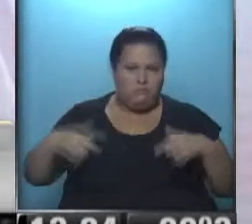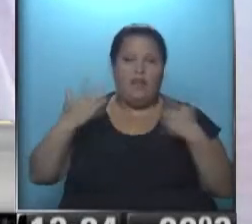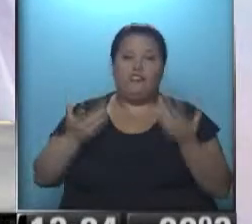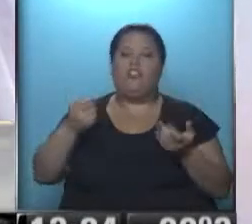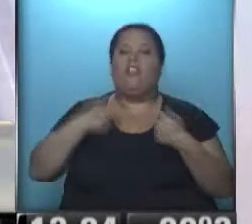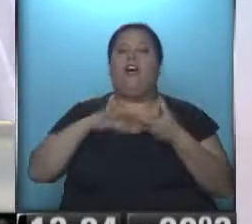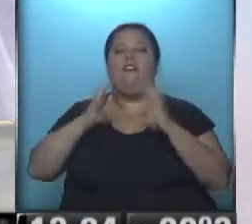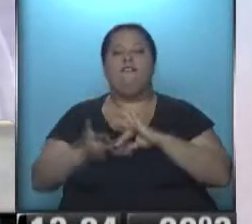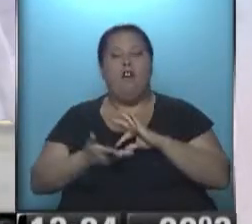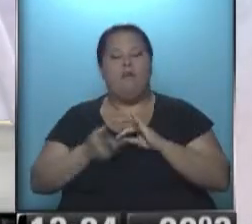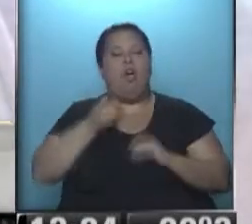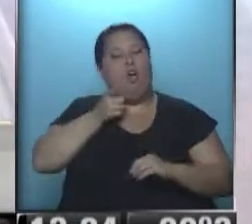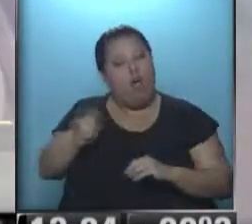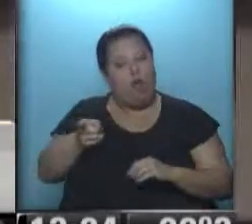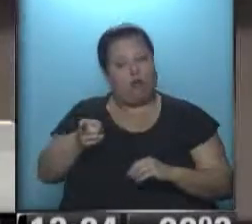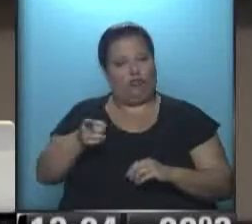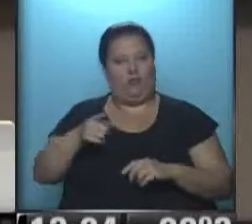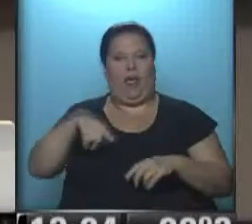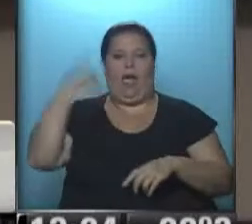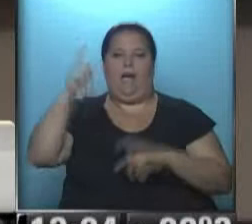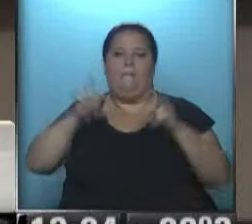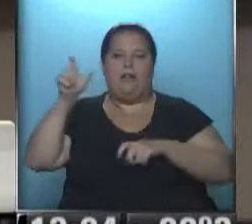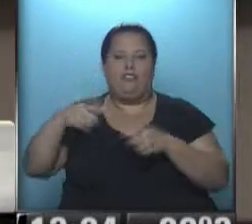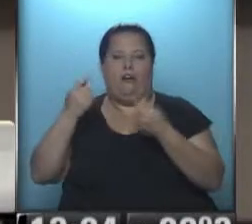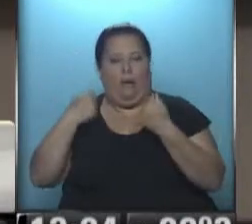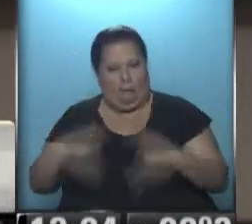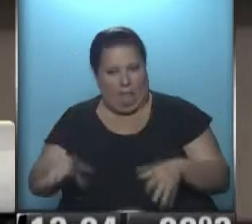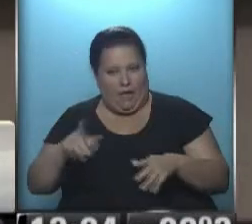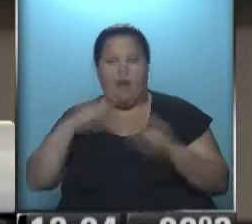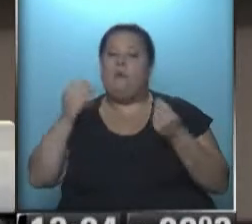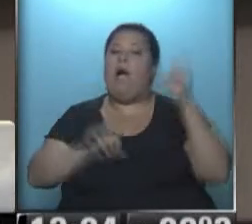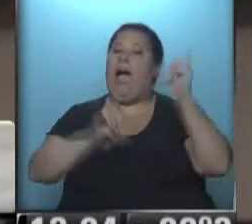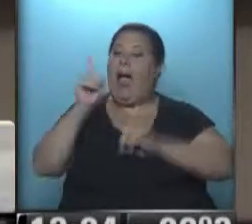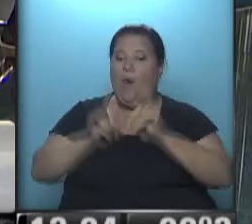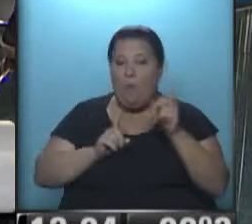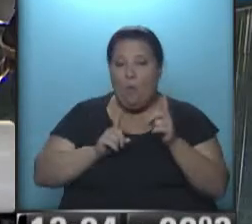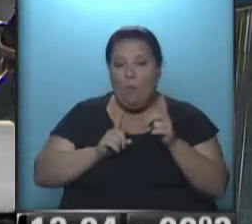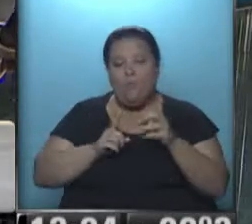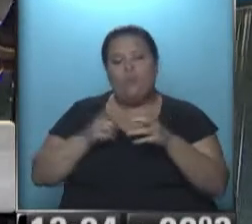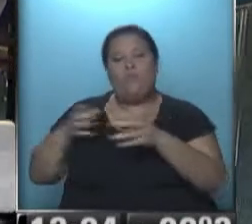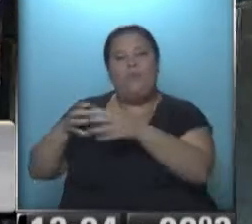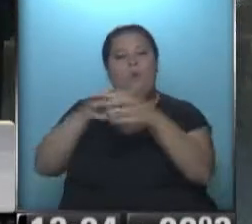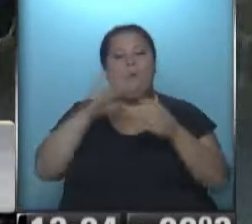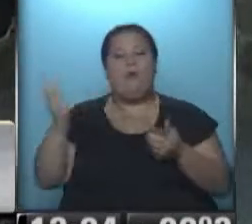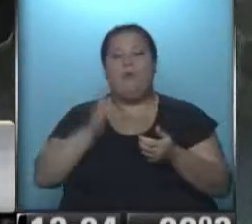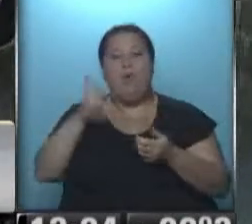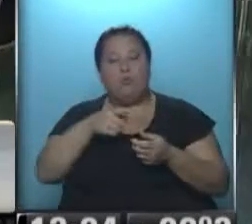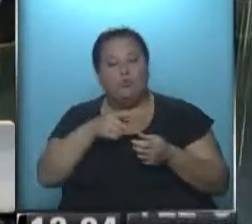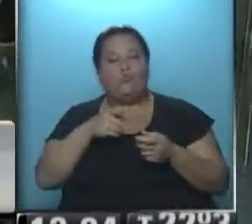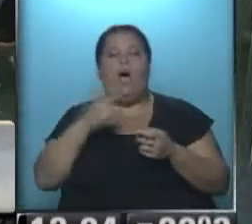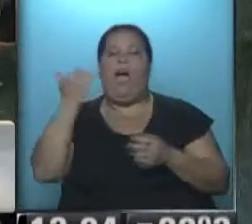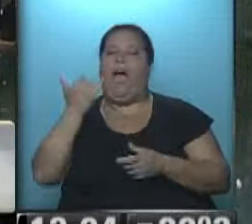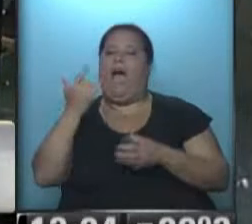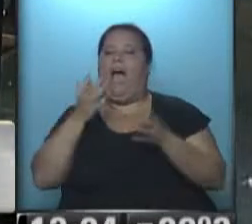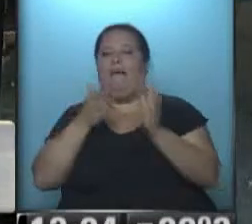elementos para evitar que se perjudiquen los consumidores porque en algún eslabón de las cadenas de valor haya